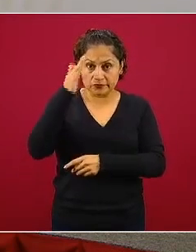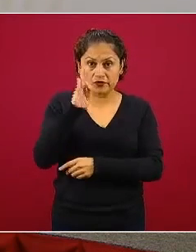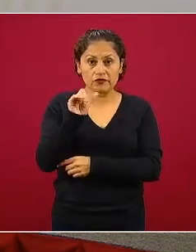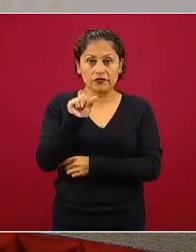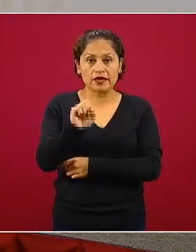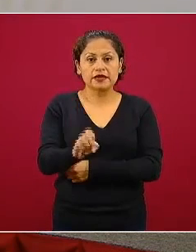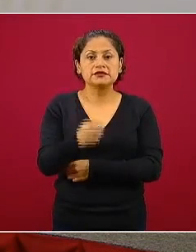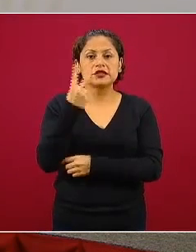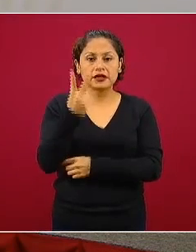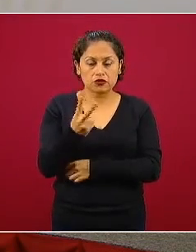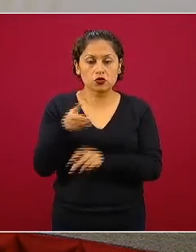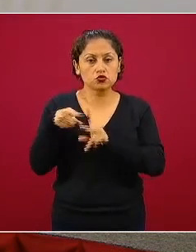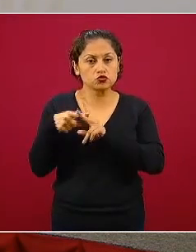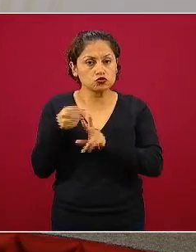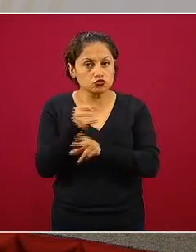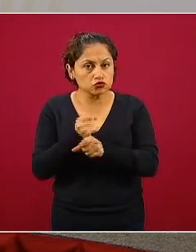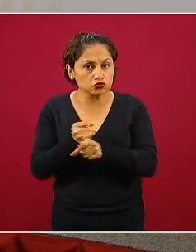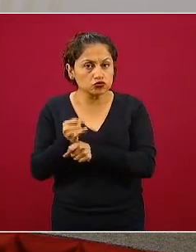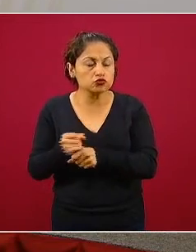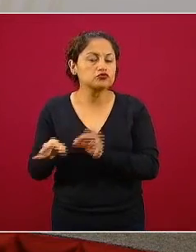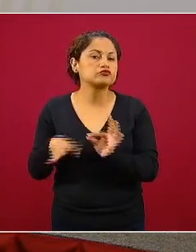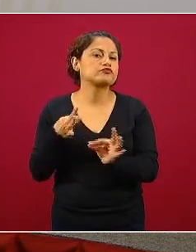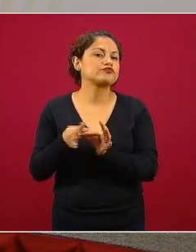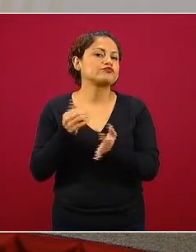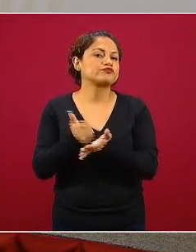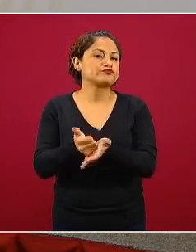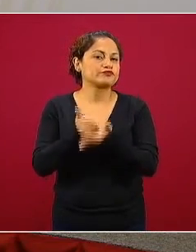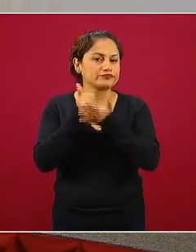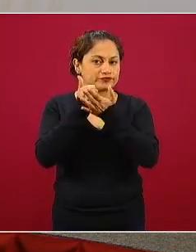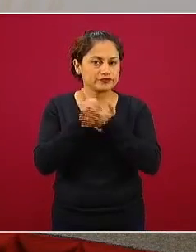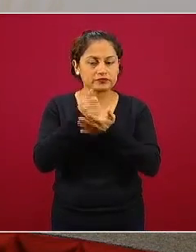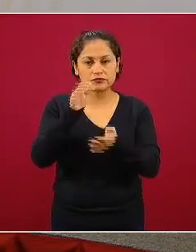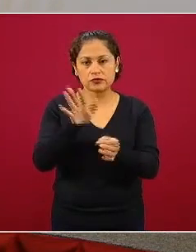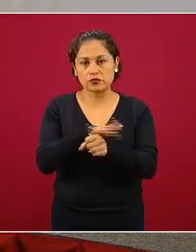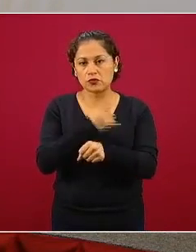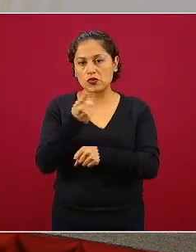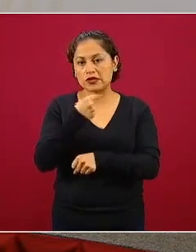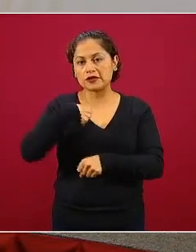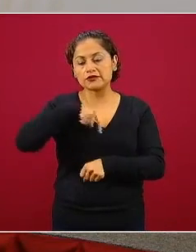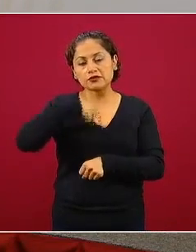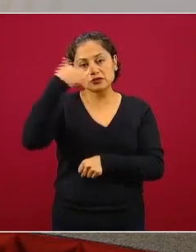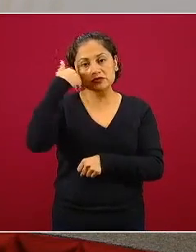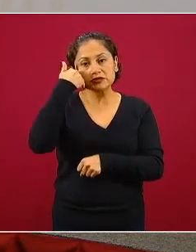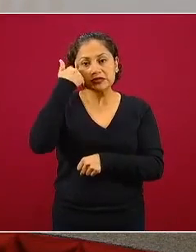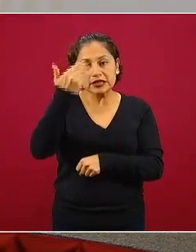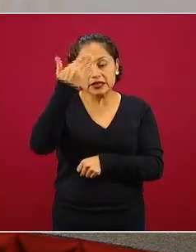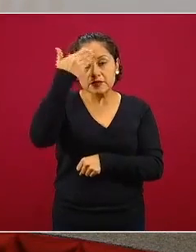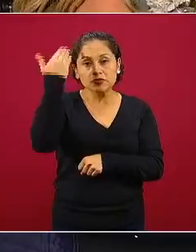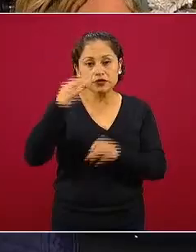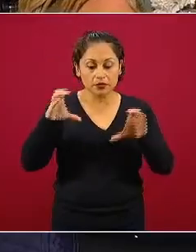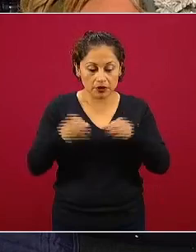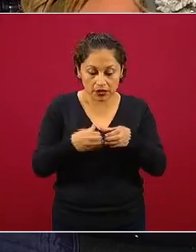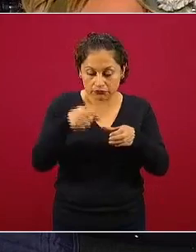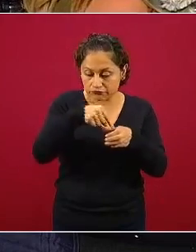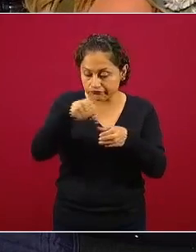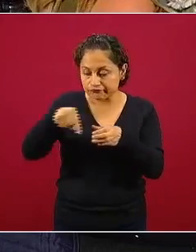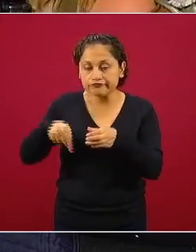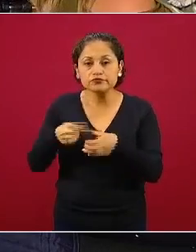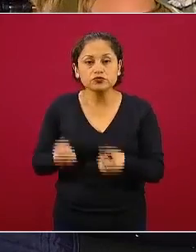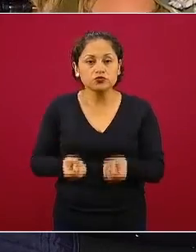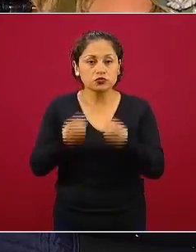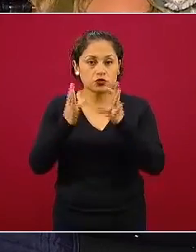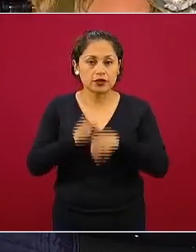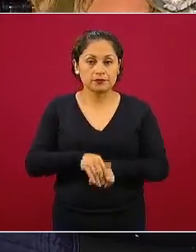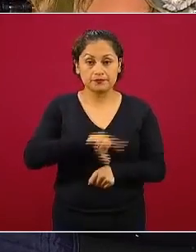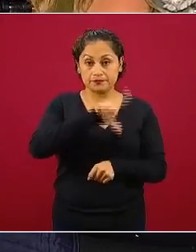modelo útil porque nos interesaba tener un reconocimiento territorial de la ocurrencia de enfermedad durante la fase 3 como lo